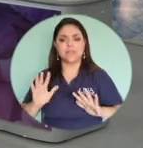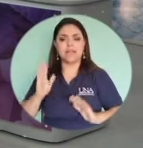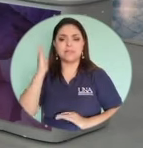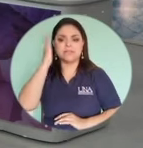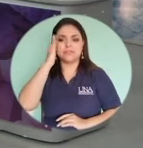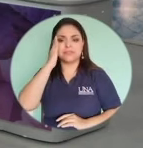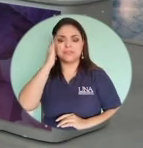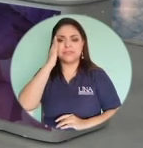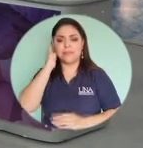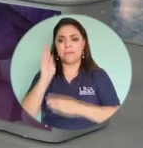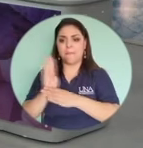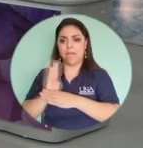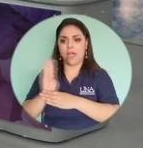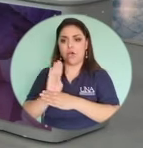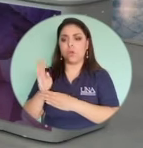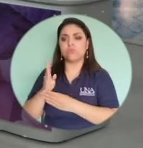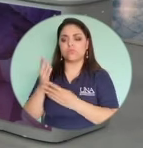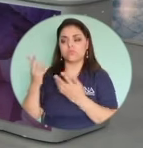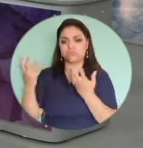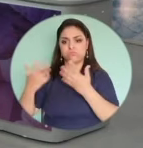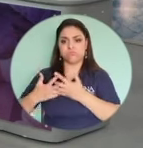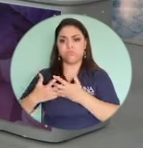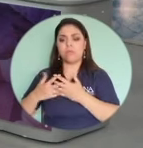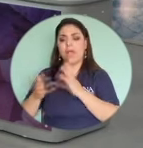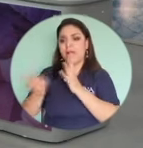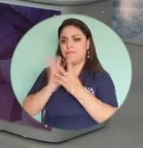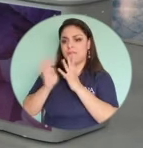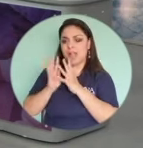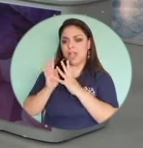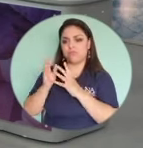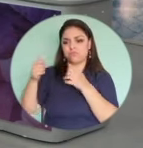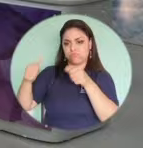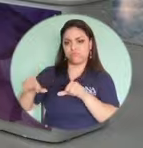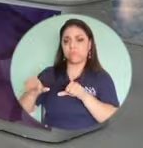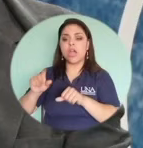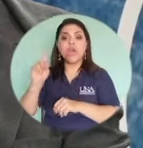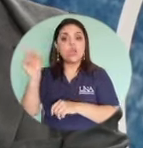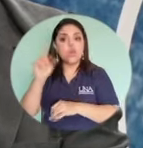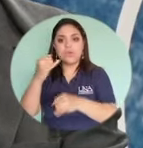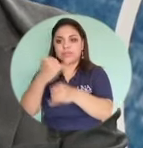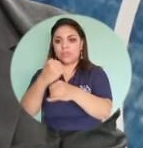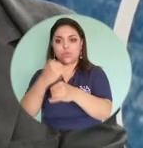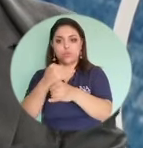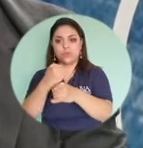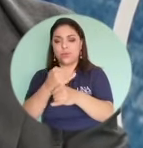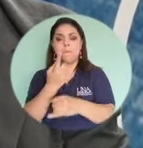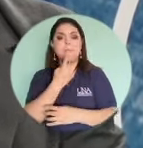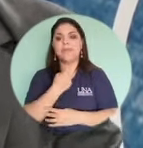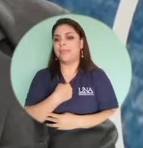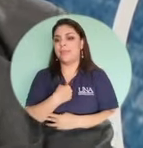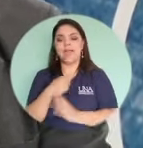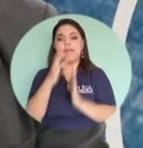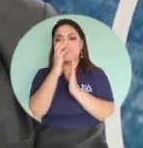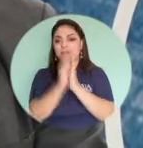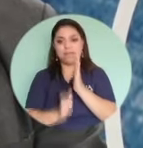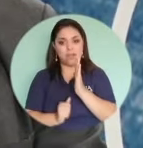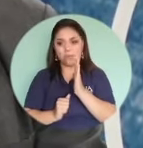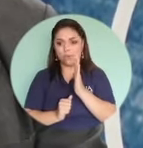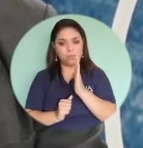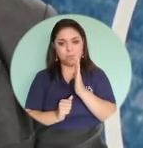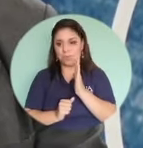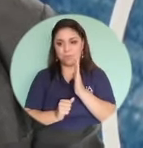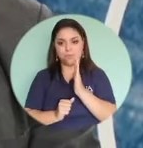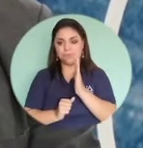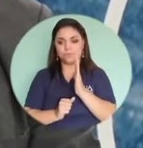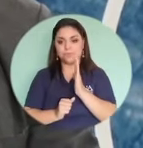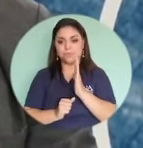soy yo quien lo resuelvo a través del del banco no es la institución la que me llama a solicitarme que el rebajo se haga de forma